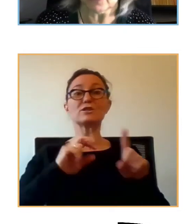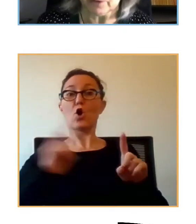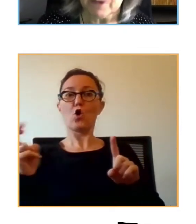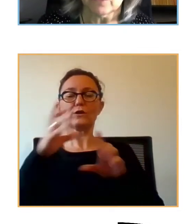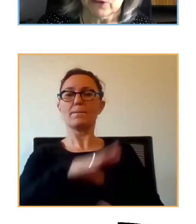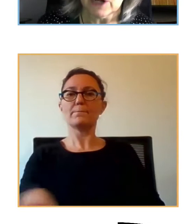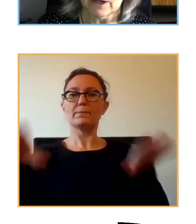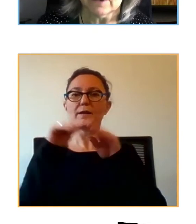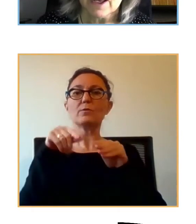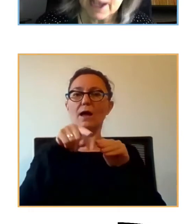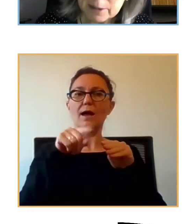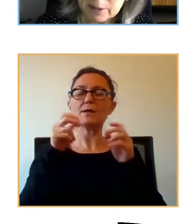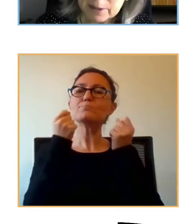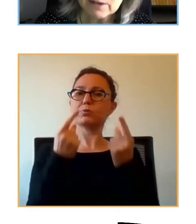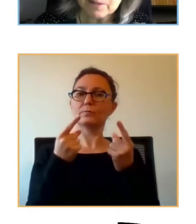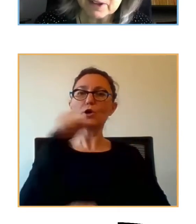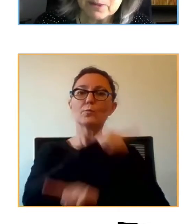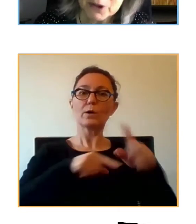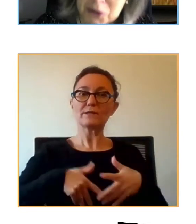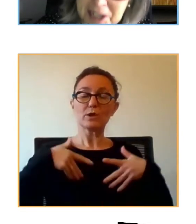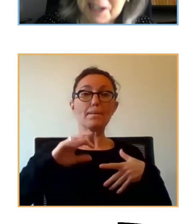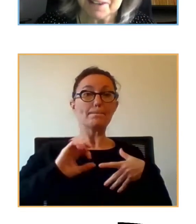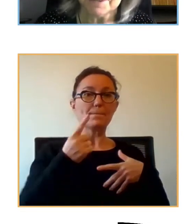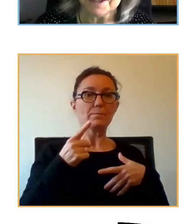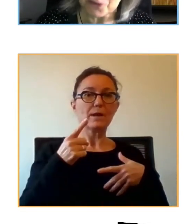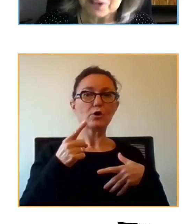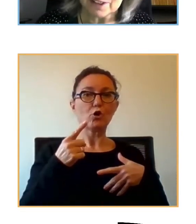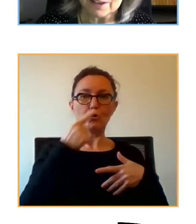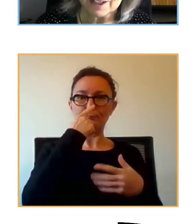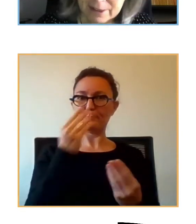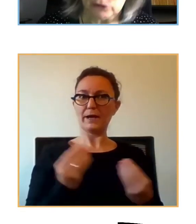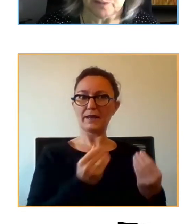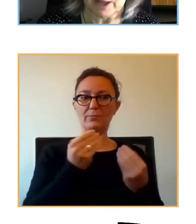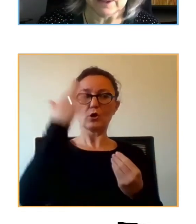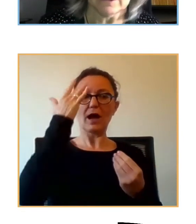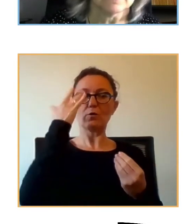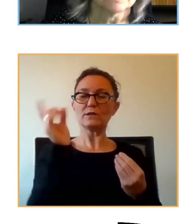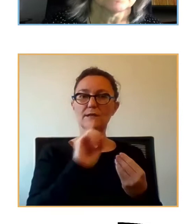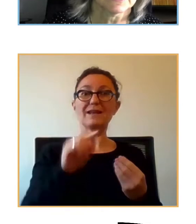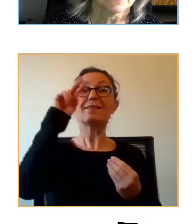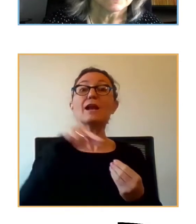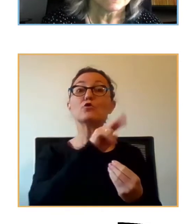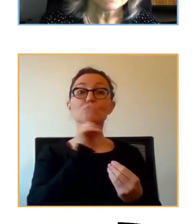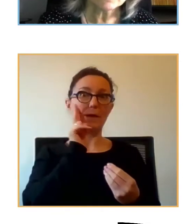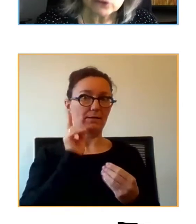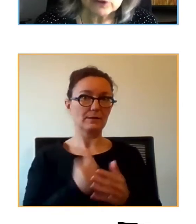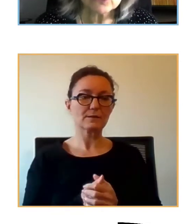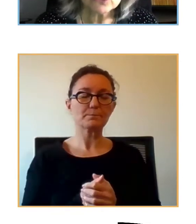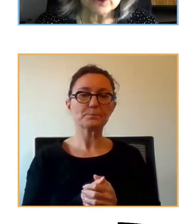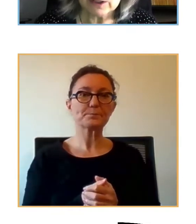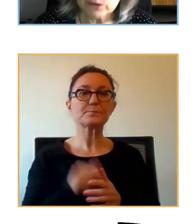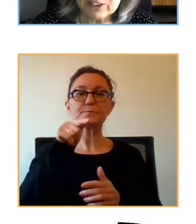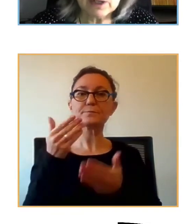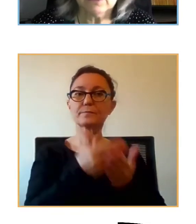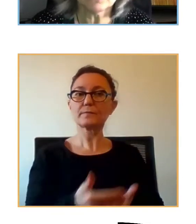había más problemas emocionales. En el primero la percepción no era del adolescente, era de los padres. Y este es